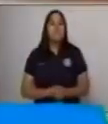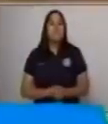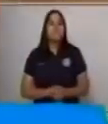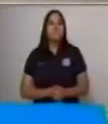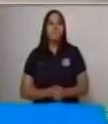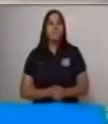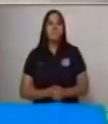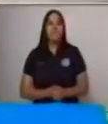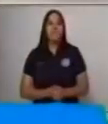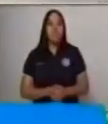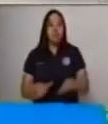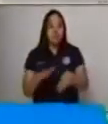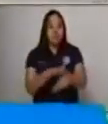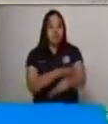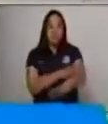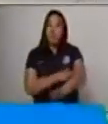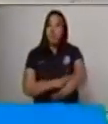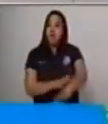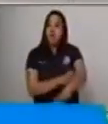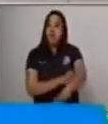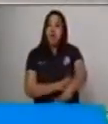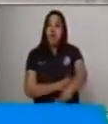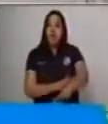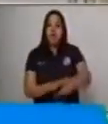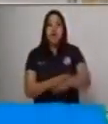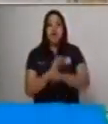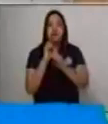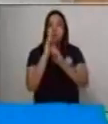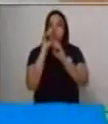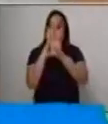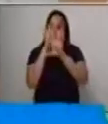Su piel es clara.